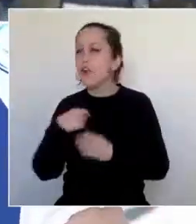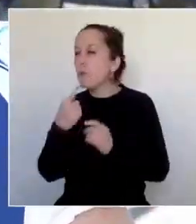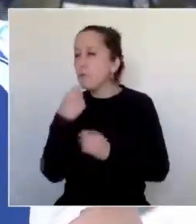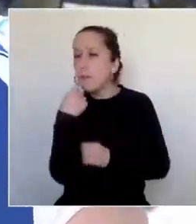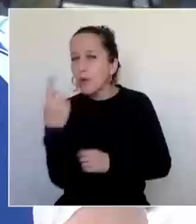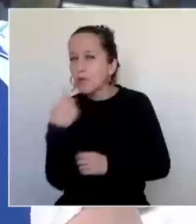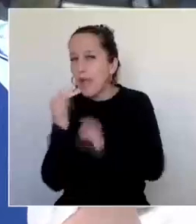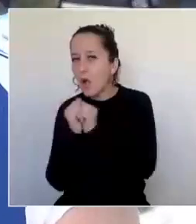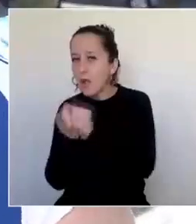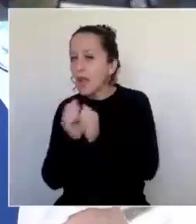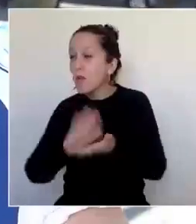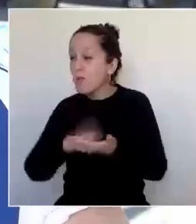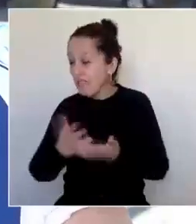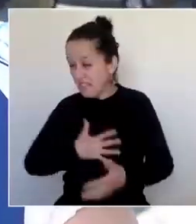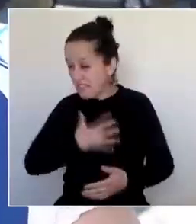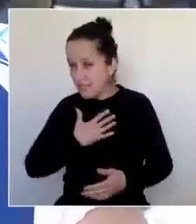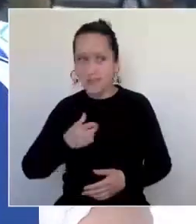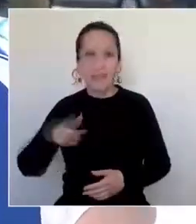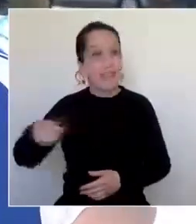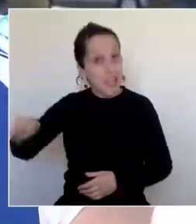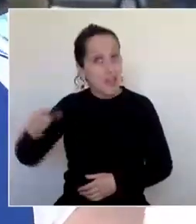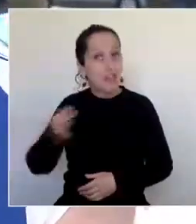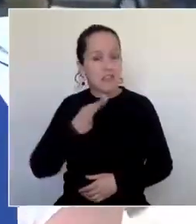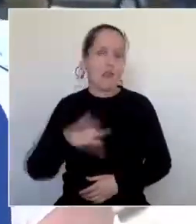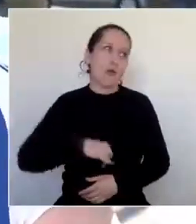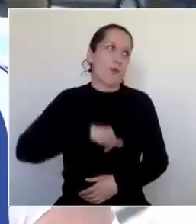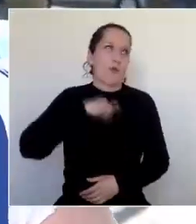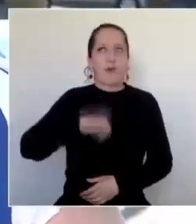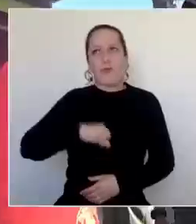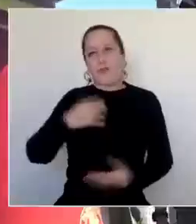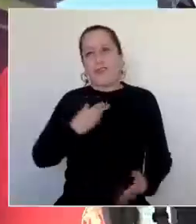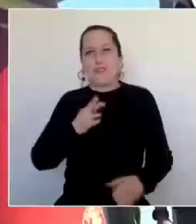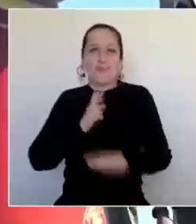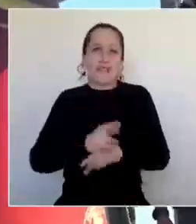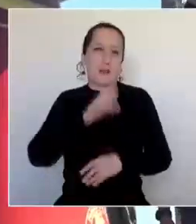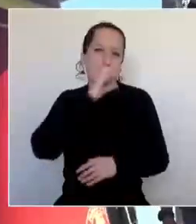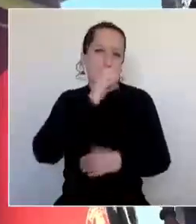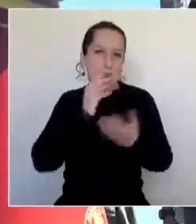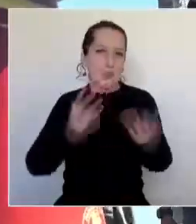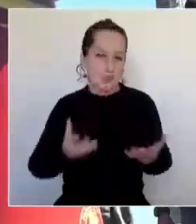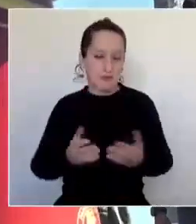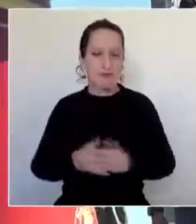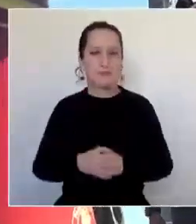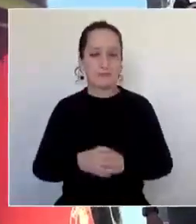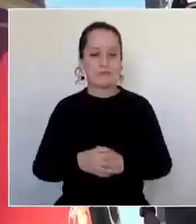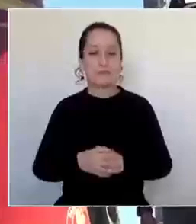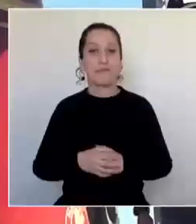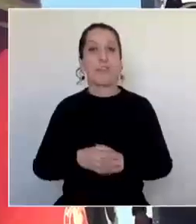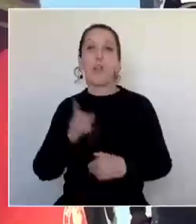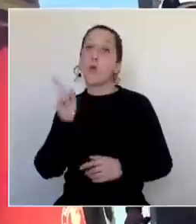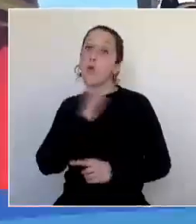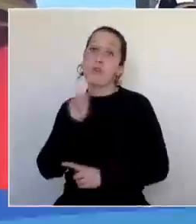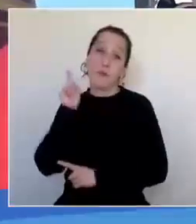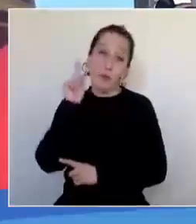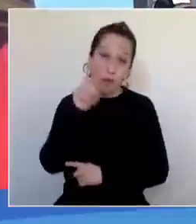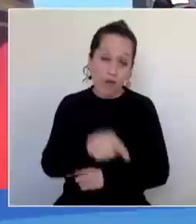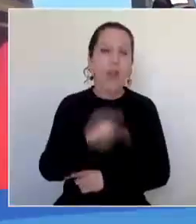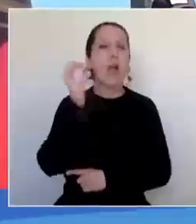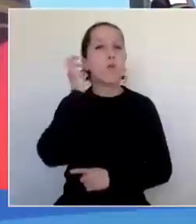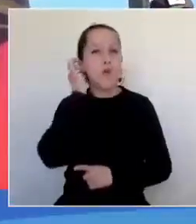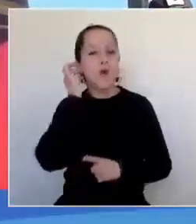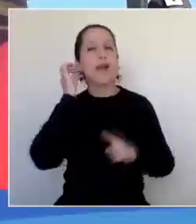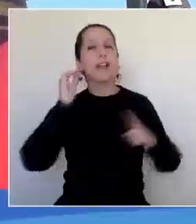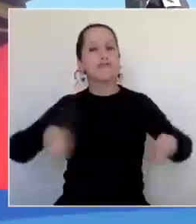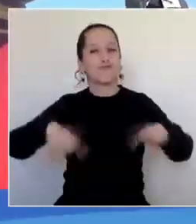cómo se sentían y yo, orgulloso de estar representando a Concepción en esta oportunidad. Al cierre del recorrido, la medallista paralímpica,